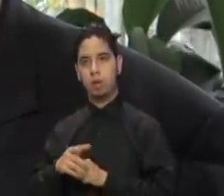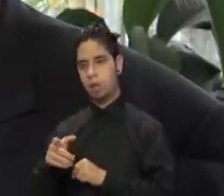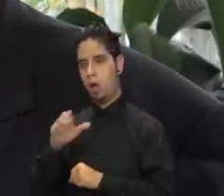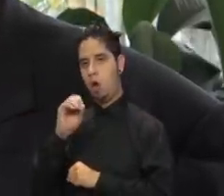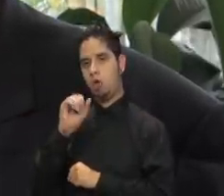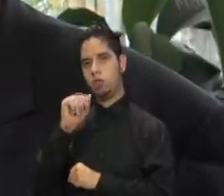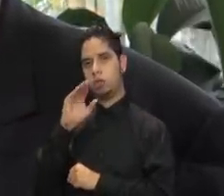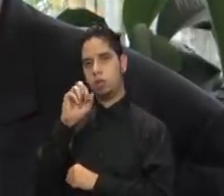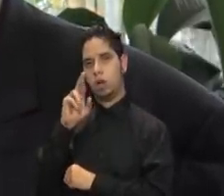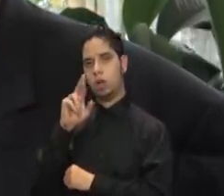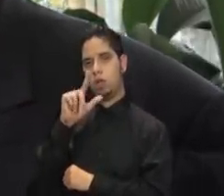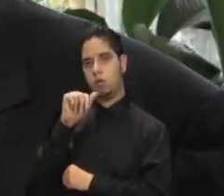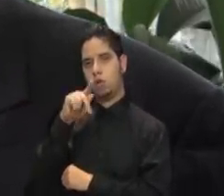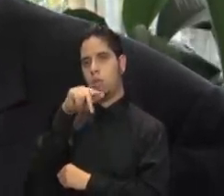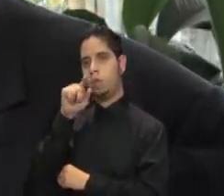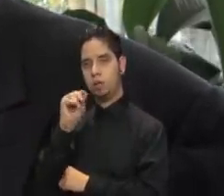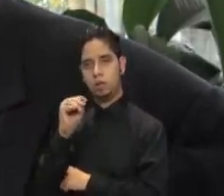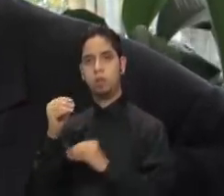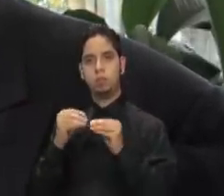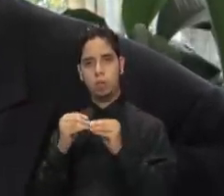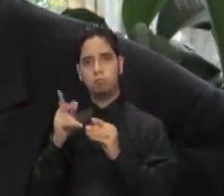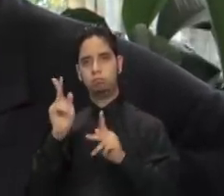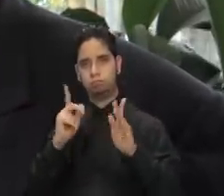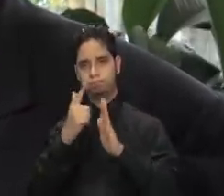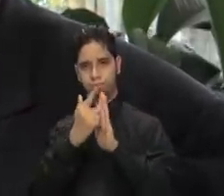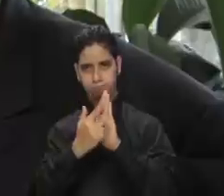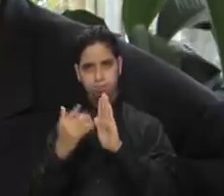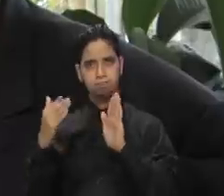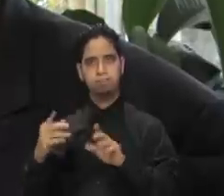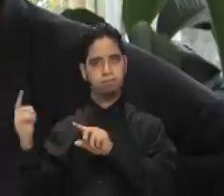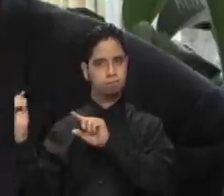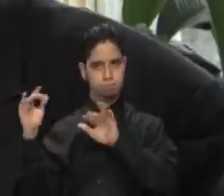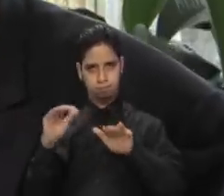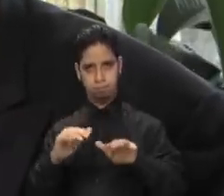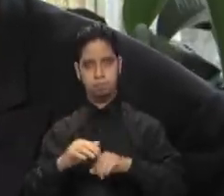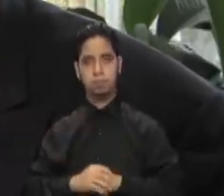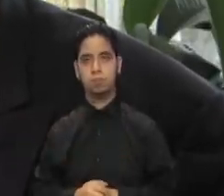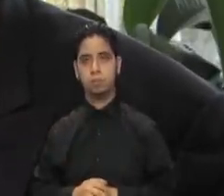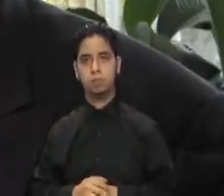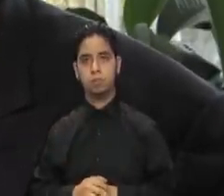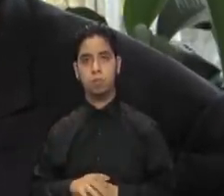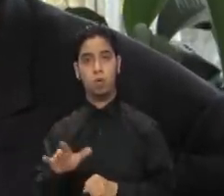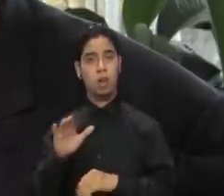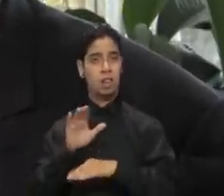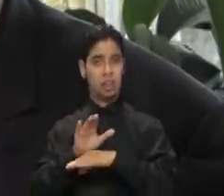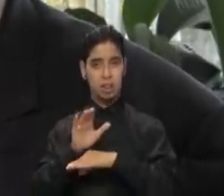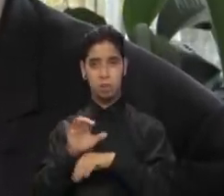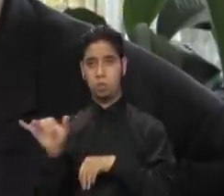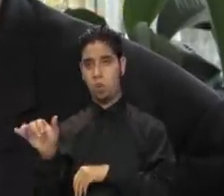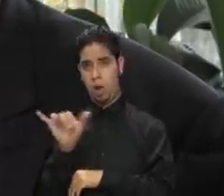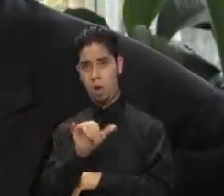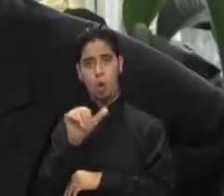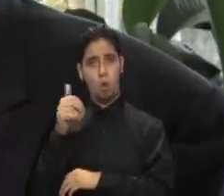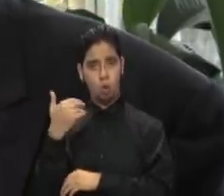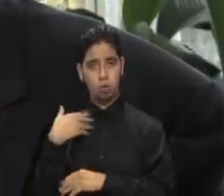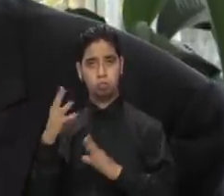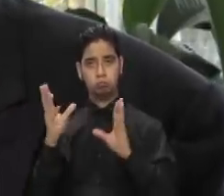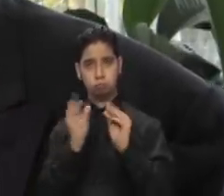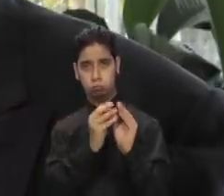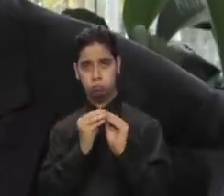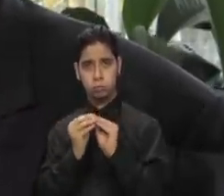expresidente del colegio de abogados En la tarde vamos a tener un foro sobre las relaciones nuevas de